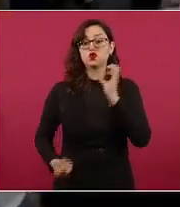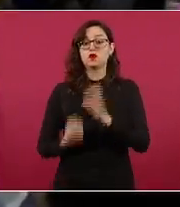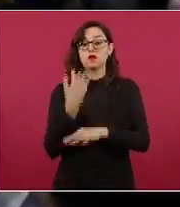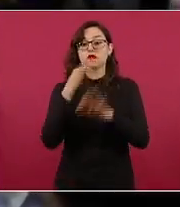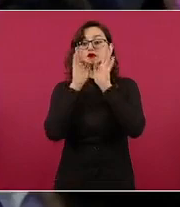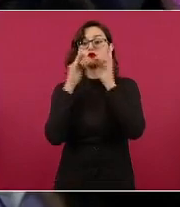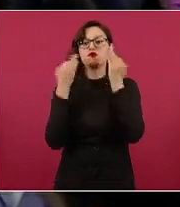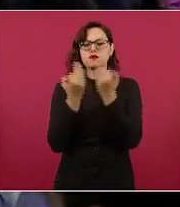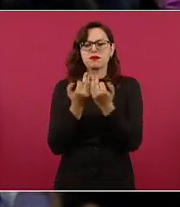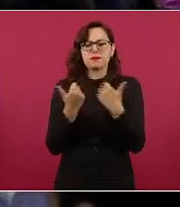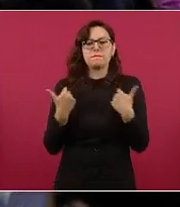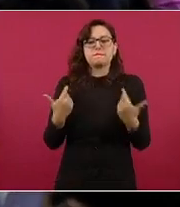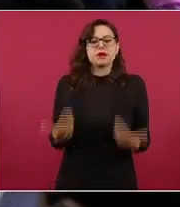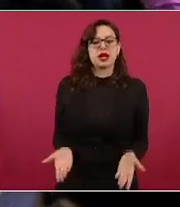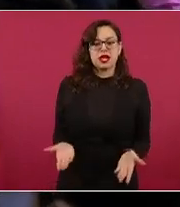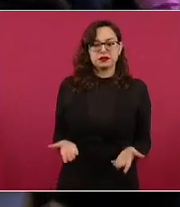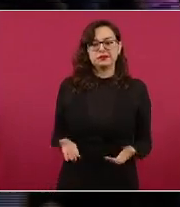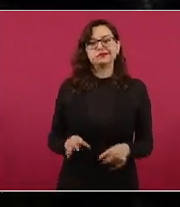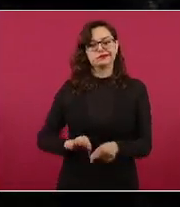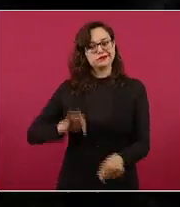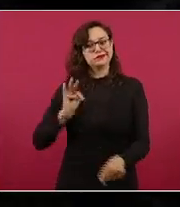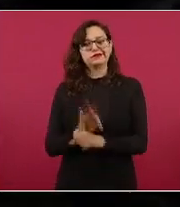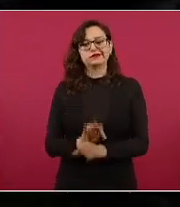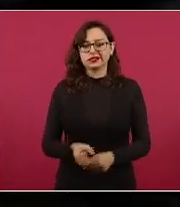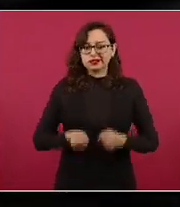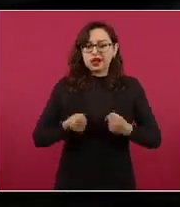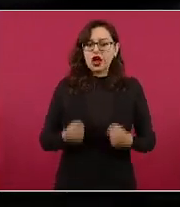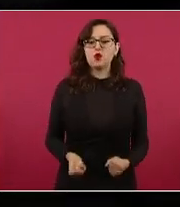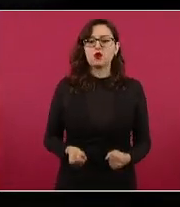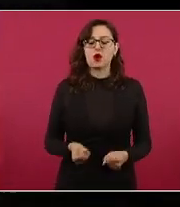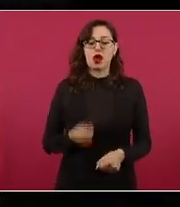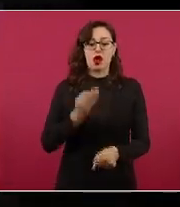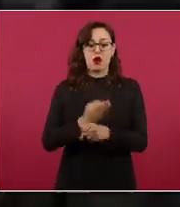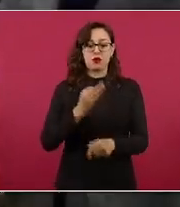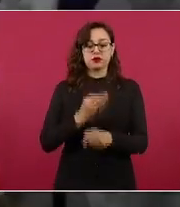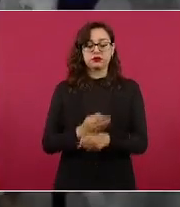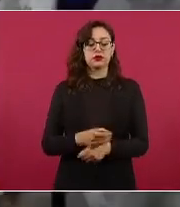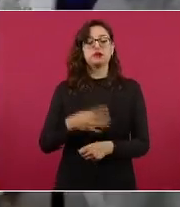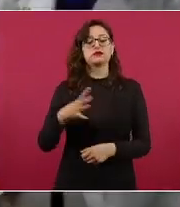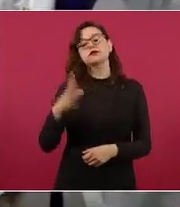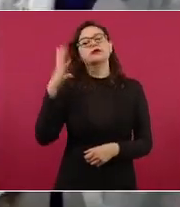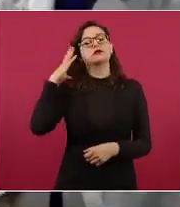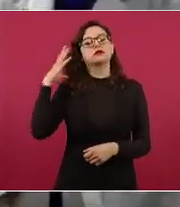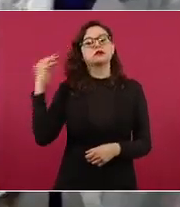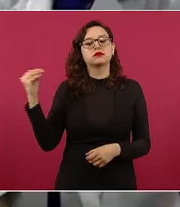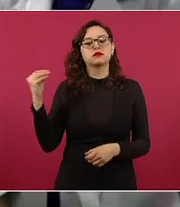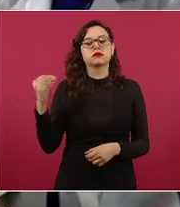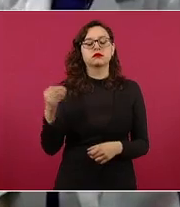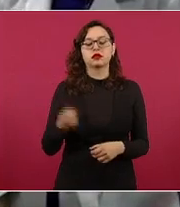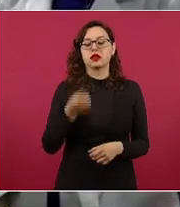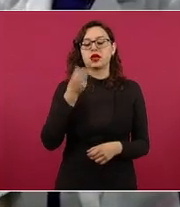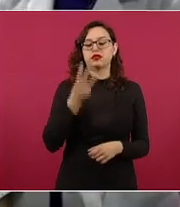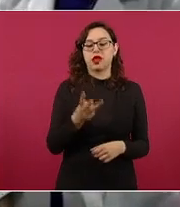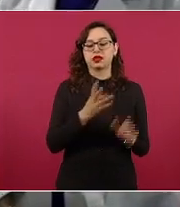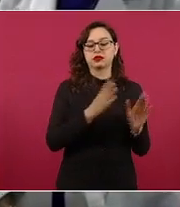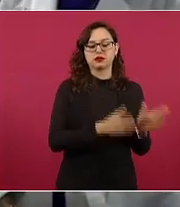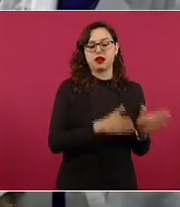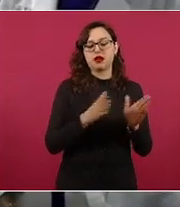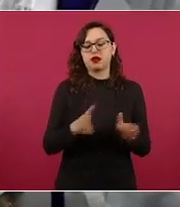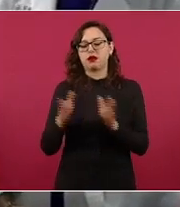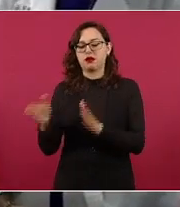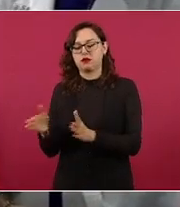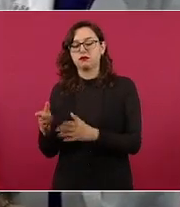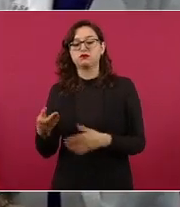En Colima, en una primera fase, dividida en tres etapas, donde ustedes son esa primera etapa, se van a